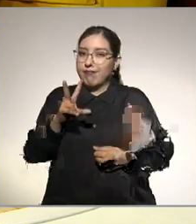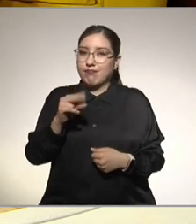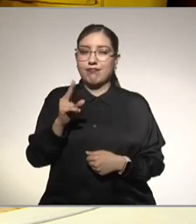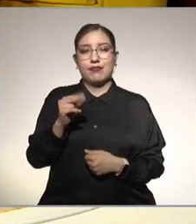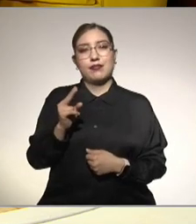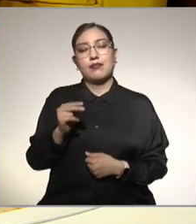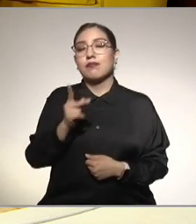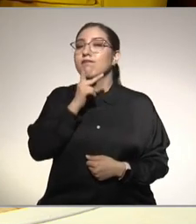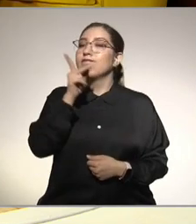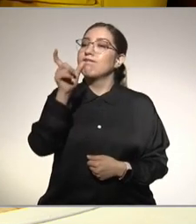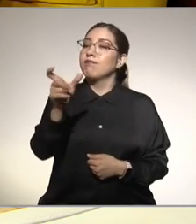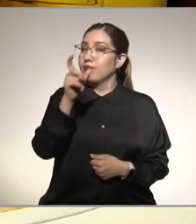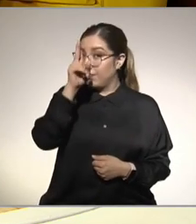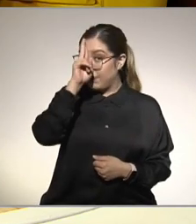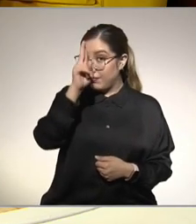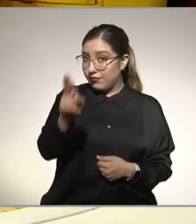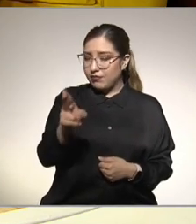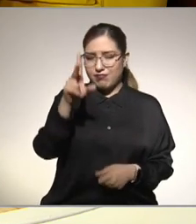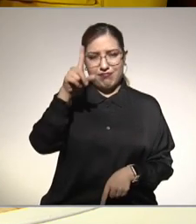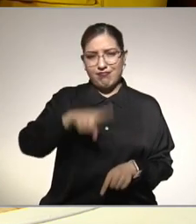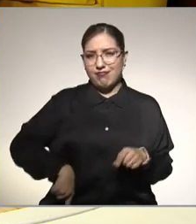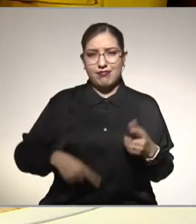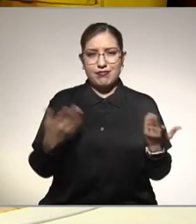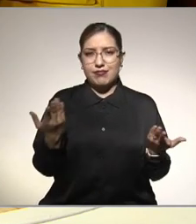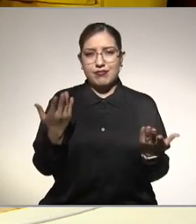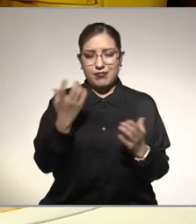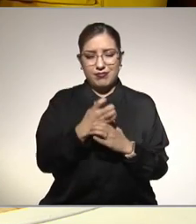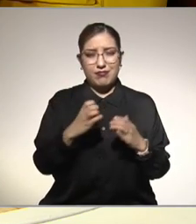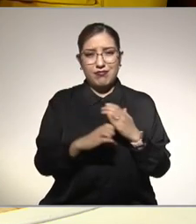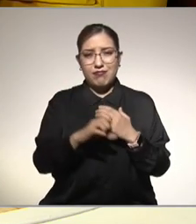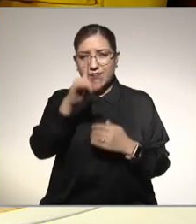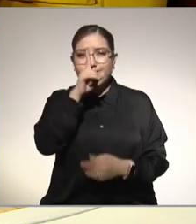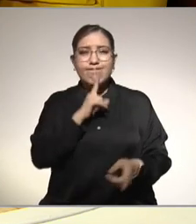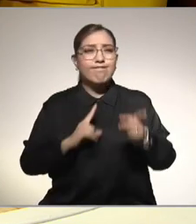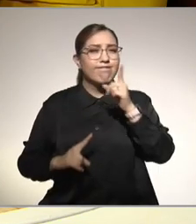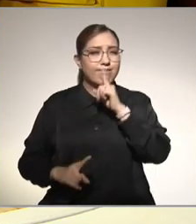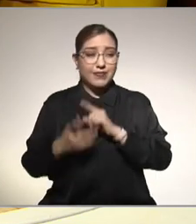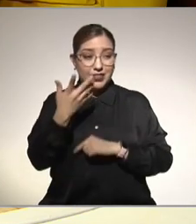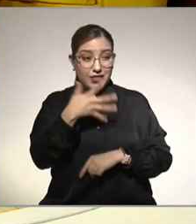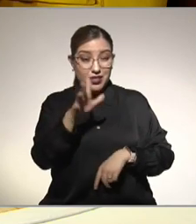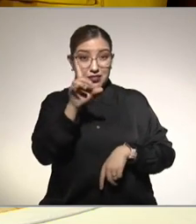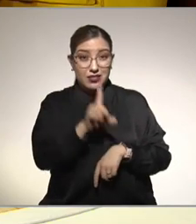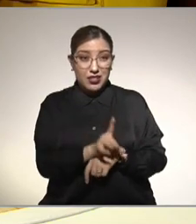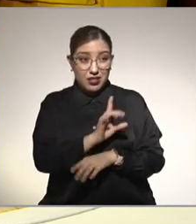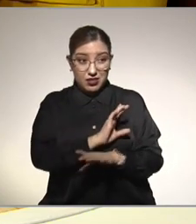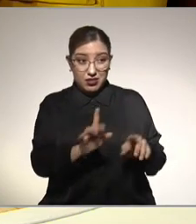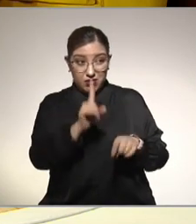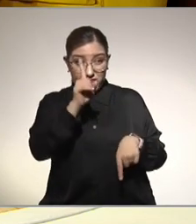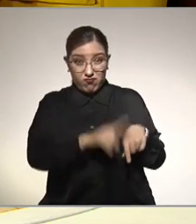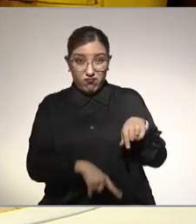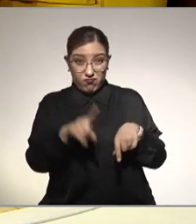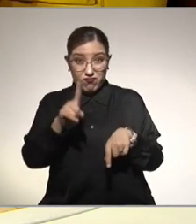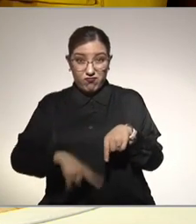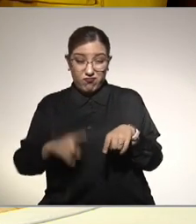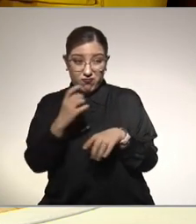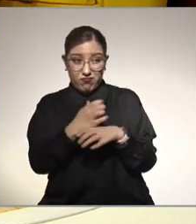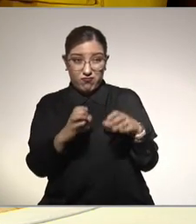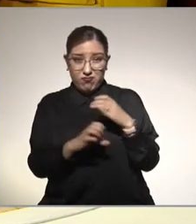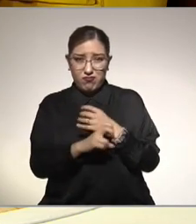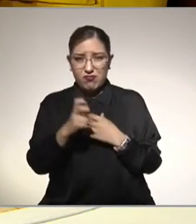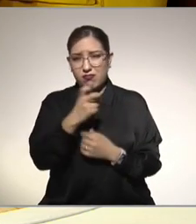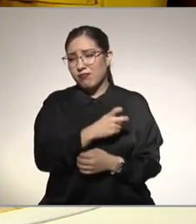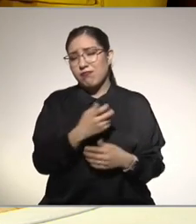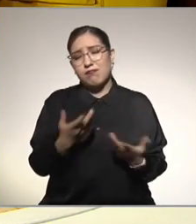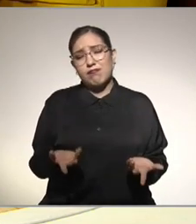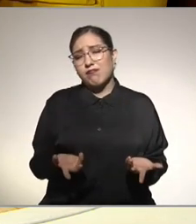restricción asociada a dieta y quitar estas falacias de que vamos a bajar en 10 días esas dietas terribles que no funcionan para nada sino